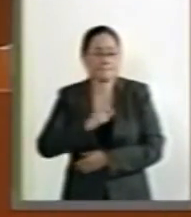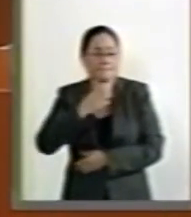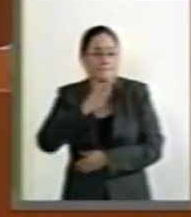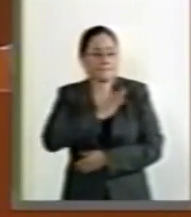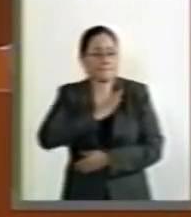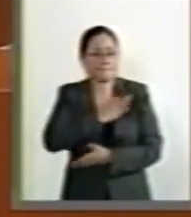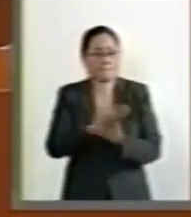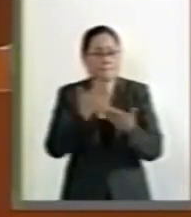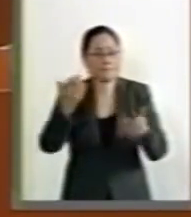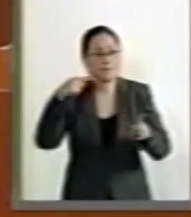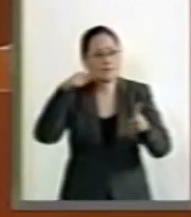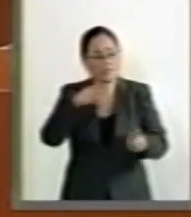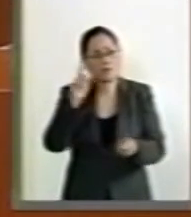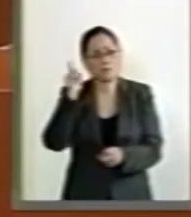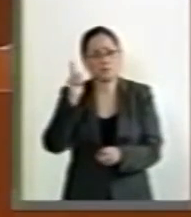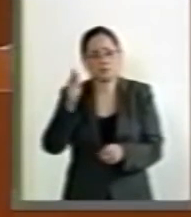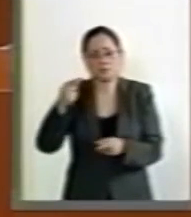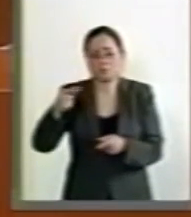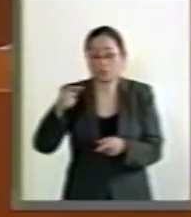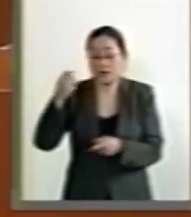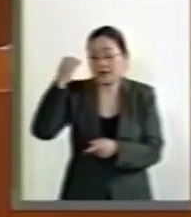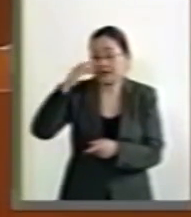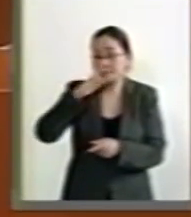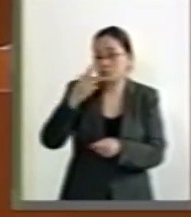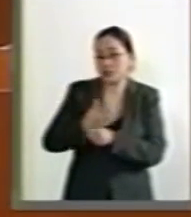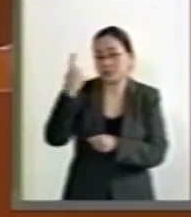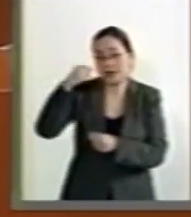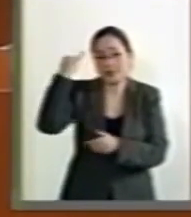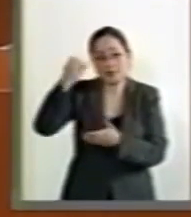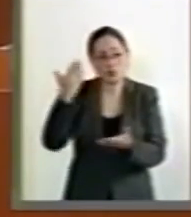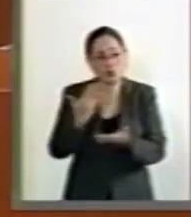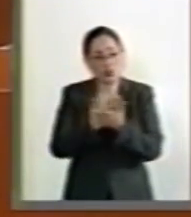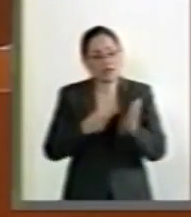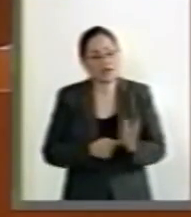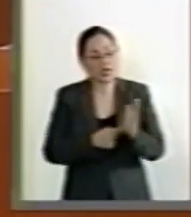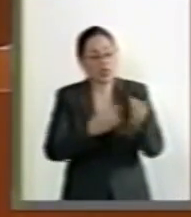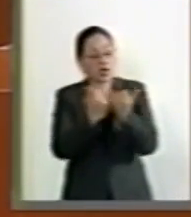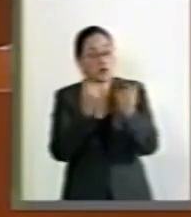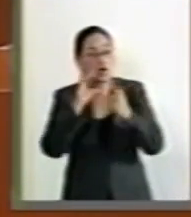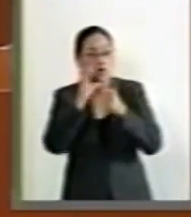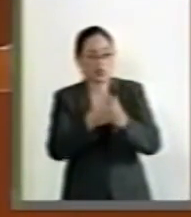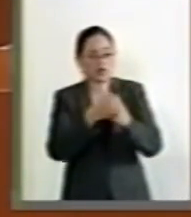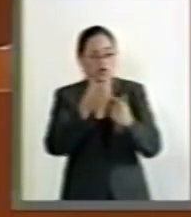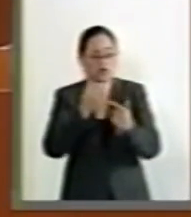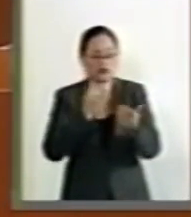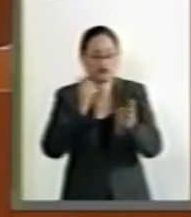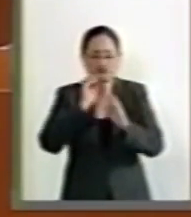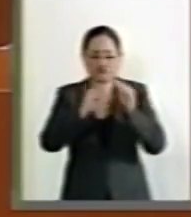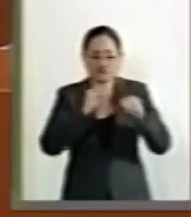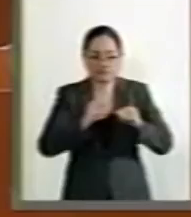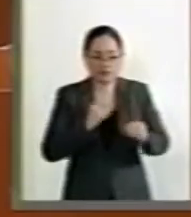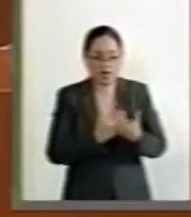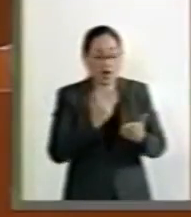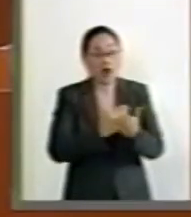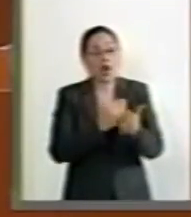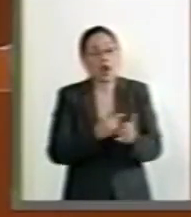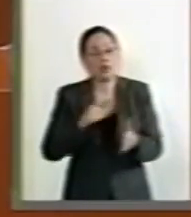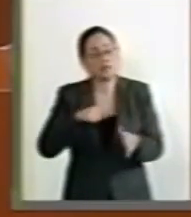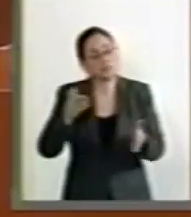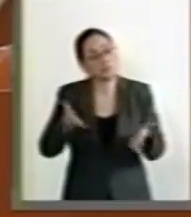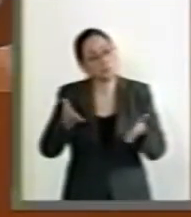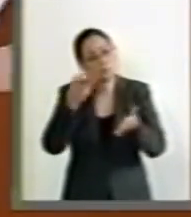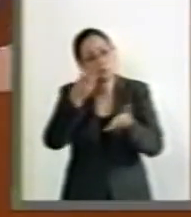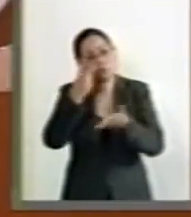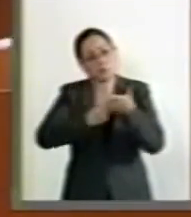senadores, tanto promoventes de la iniciativa como de las comisiones dictaminadoras por sacar adelante